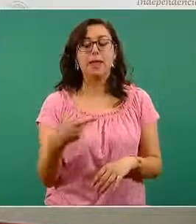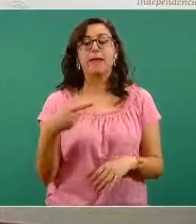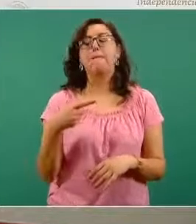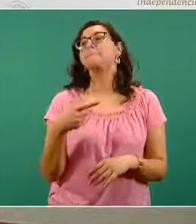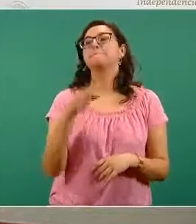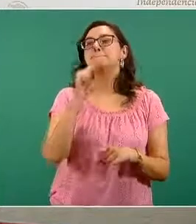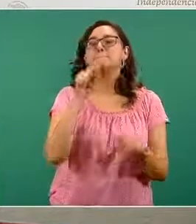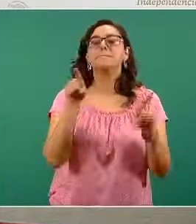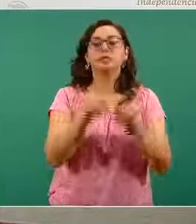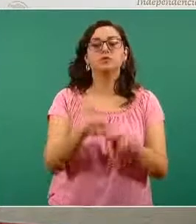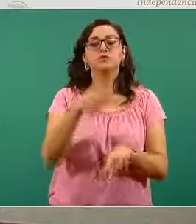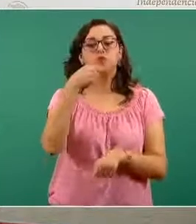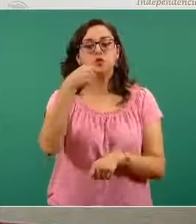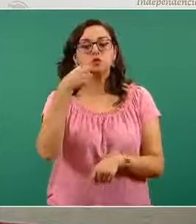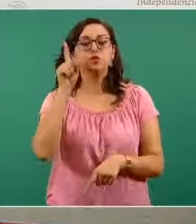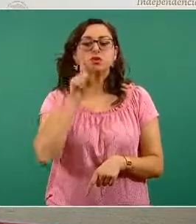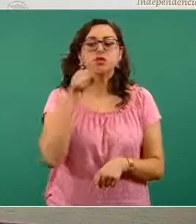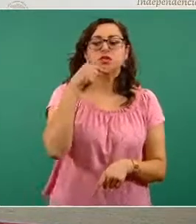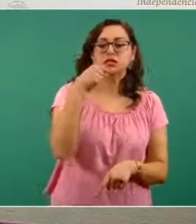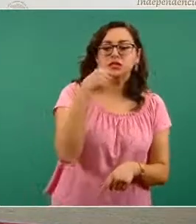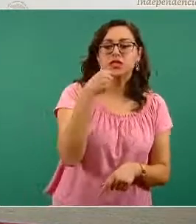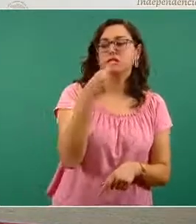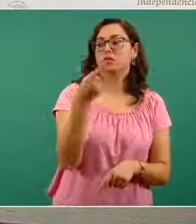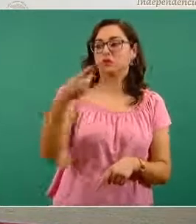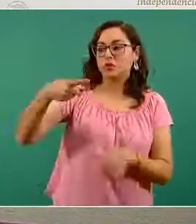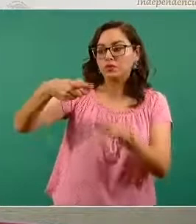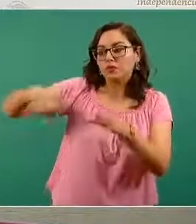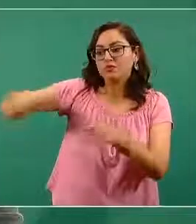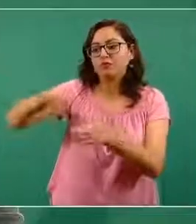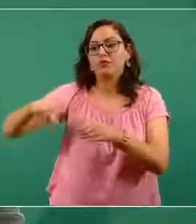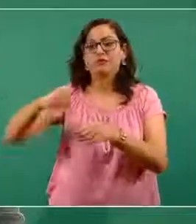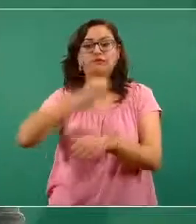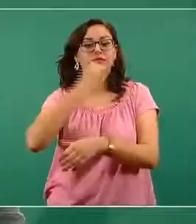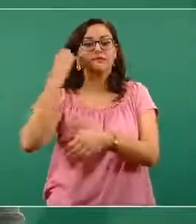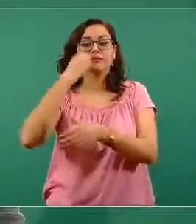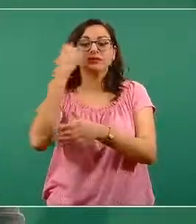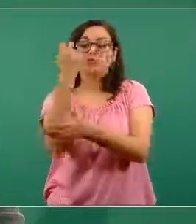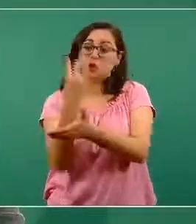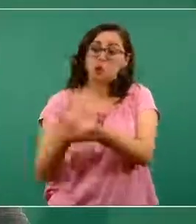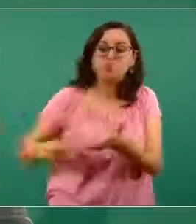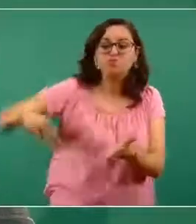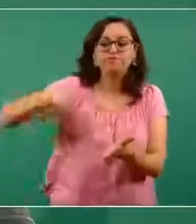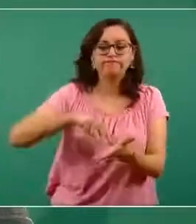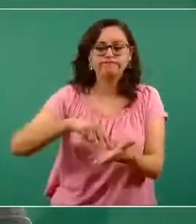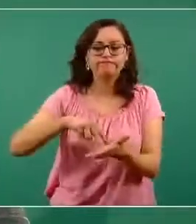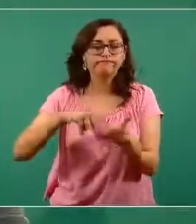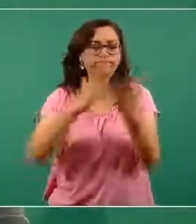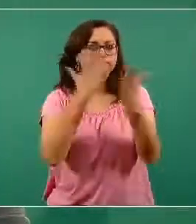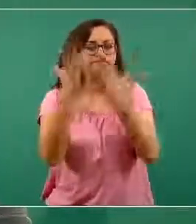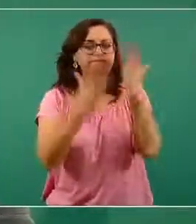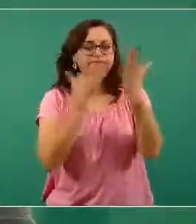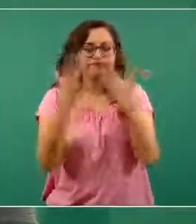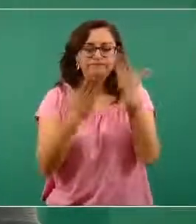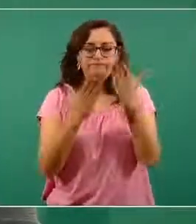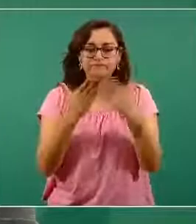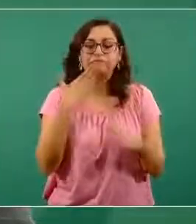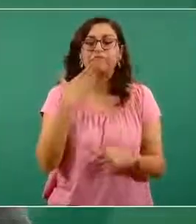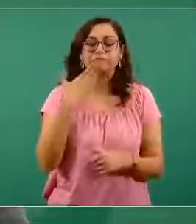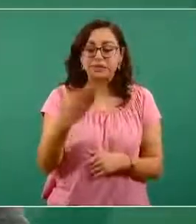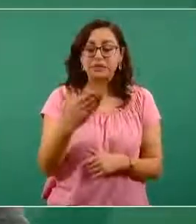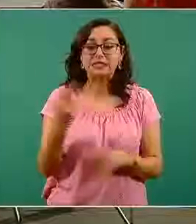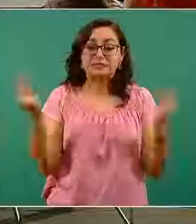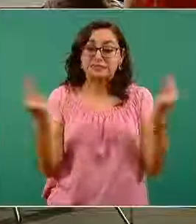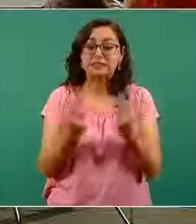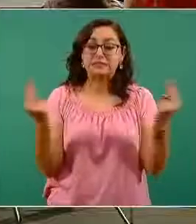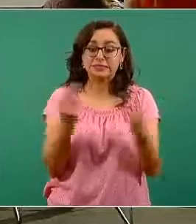tome sus clases presenciales porque el no hacerlo va mermando